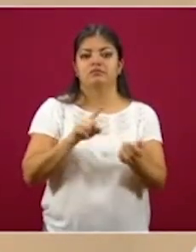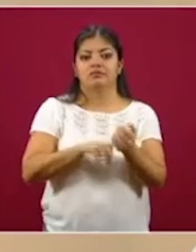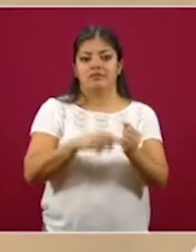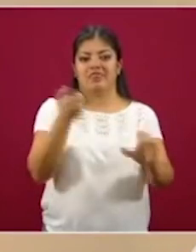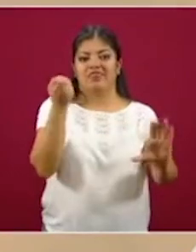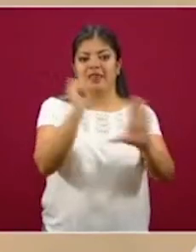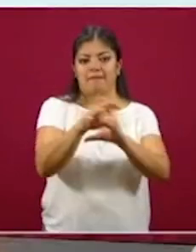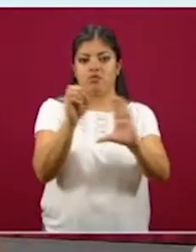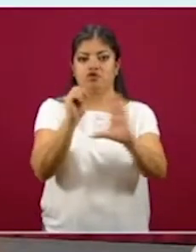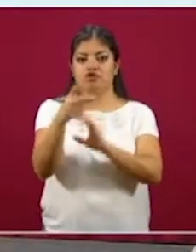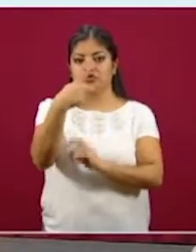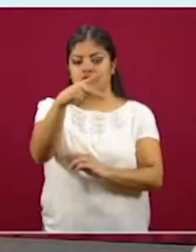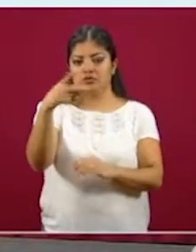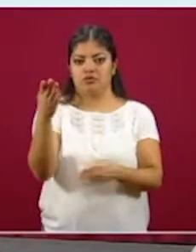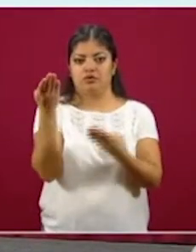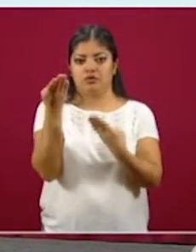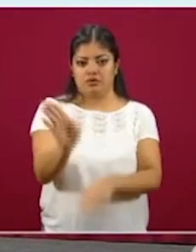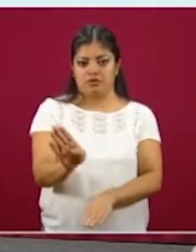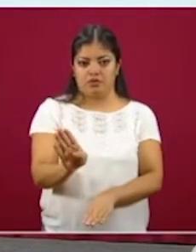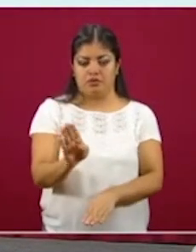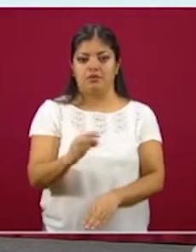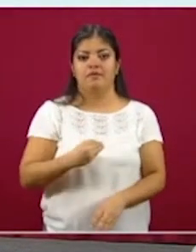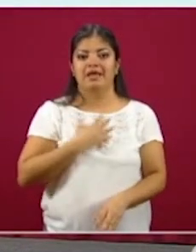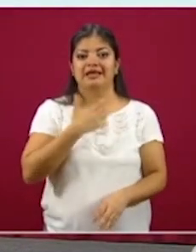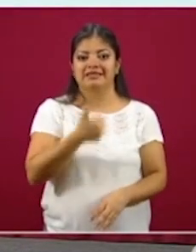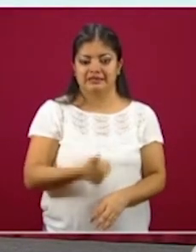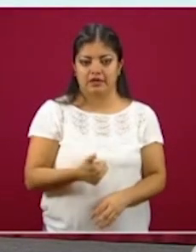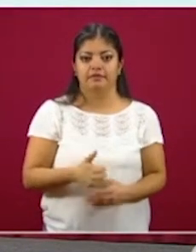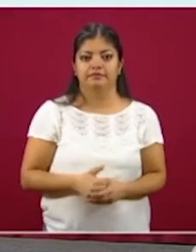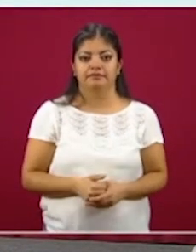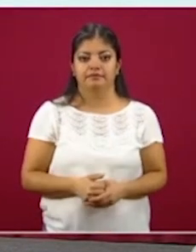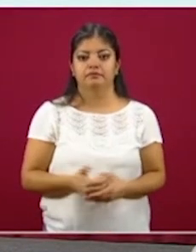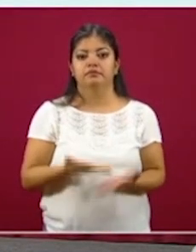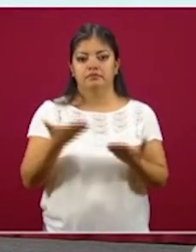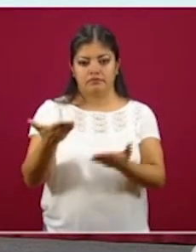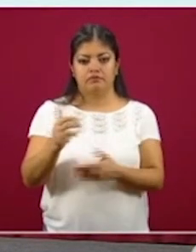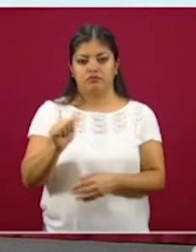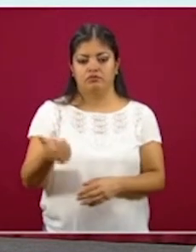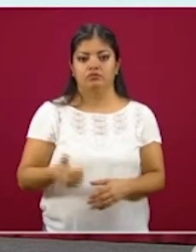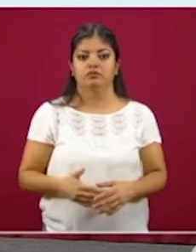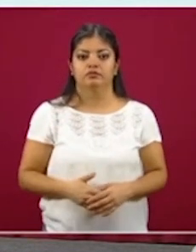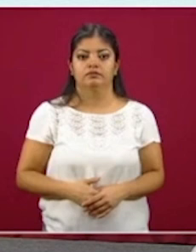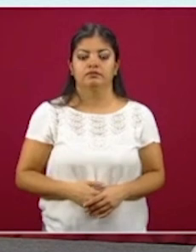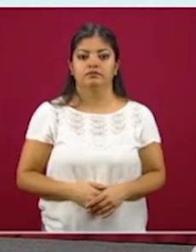depositando en sus cuentas del Banco del Bienestar. Adelante, por favor.